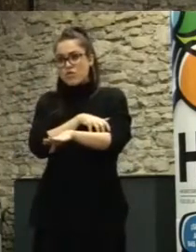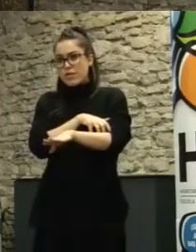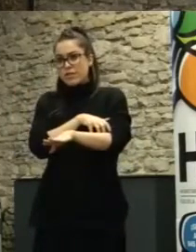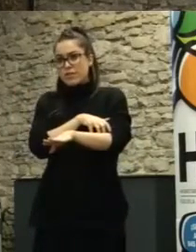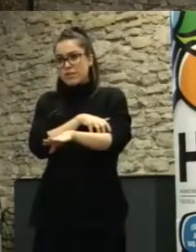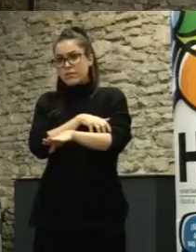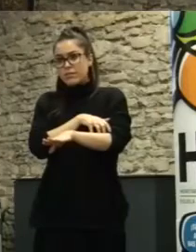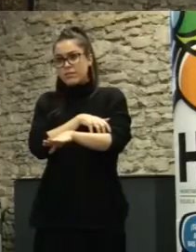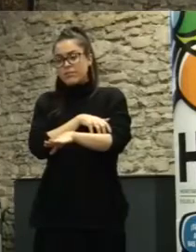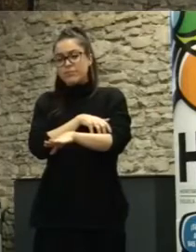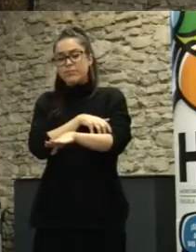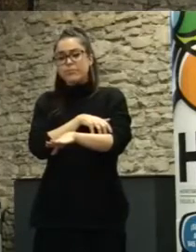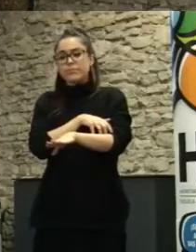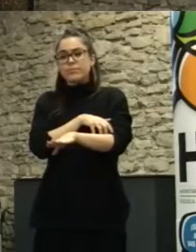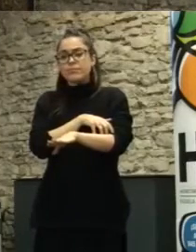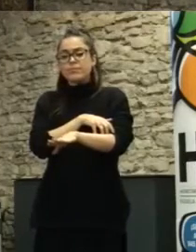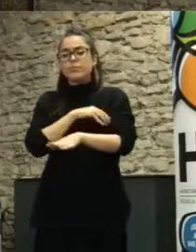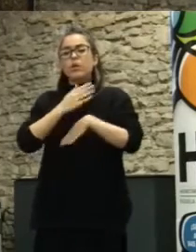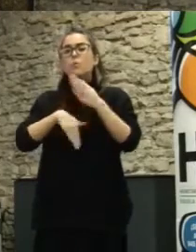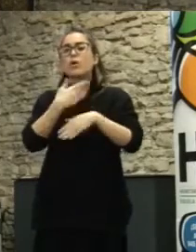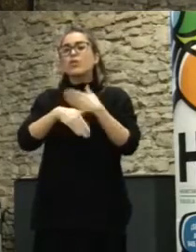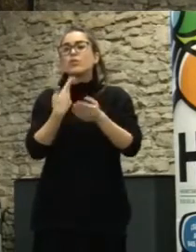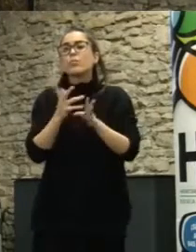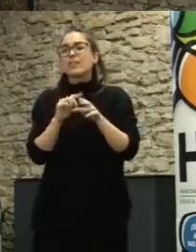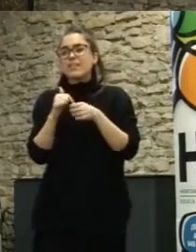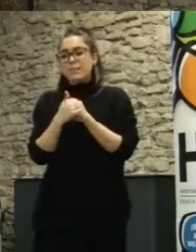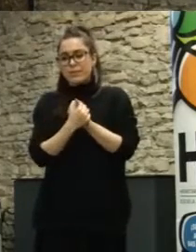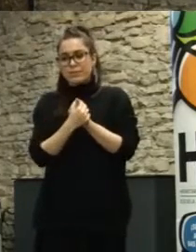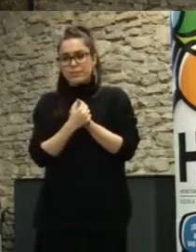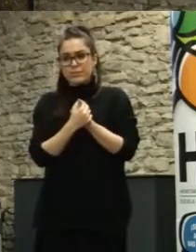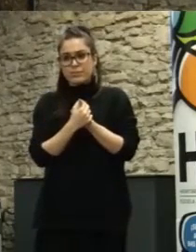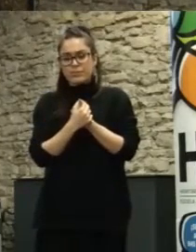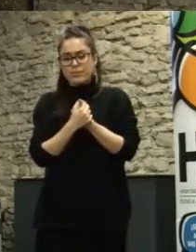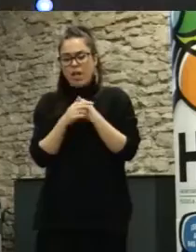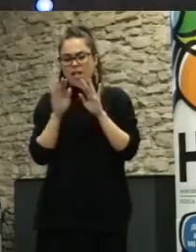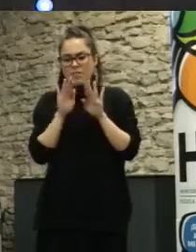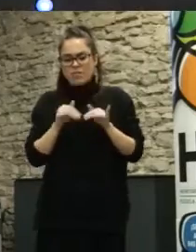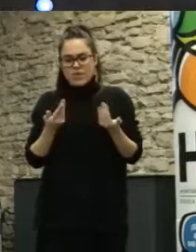o la fortaleza, digamos, de los procesos de participación, viene un poco a decaer.